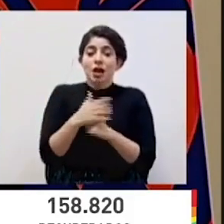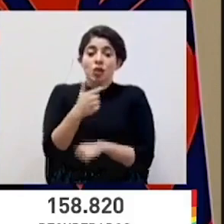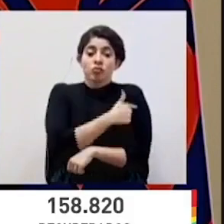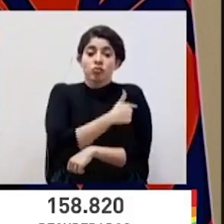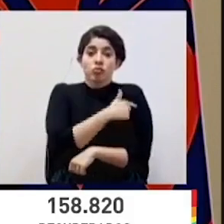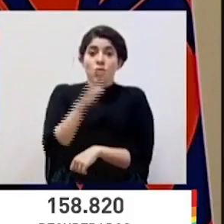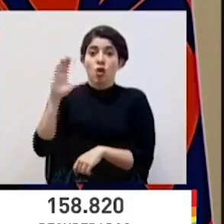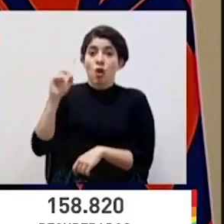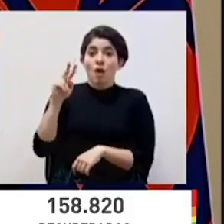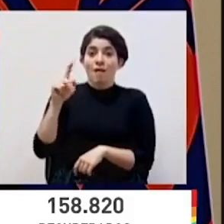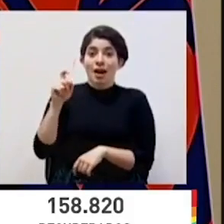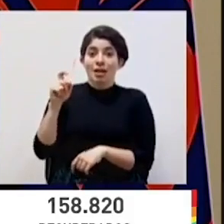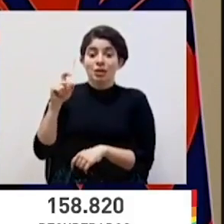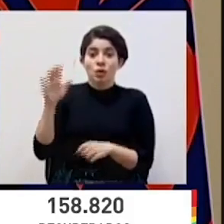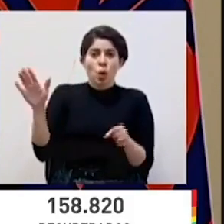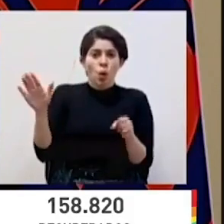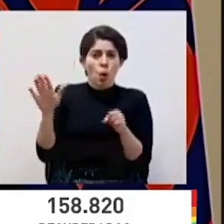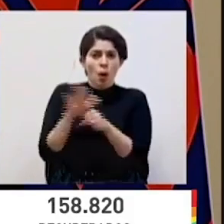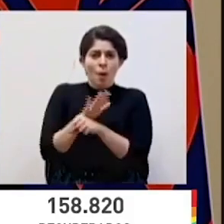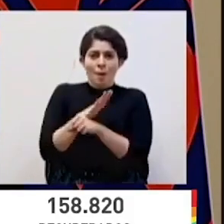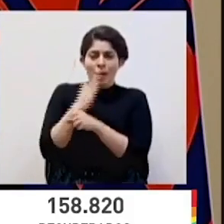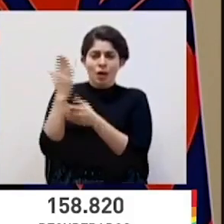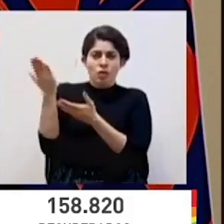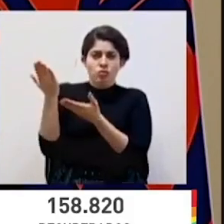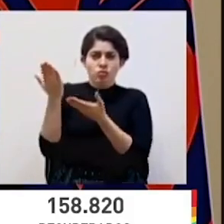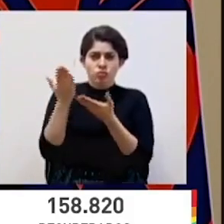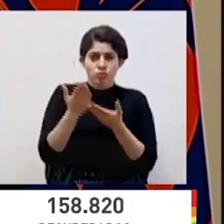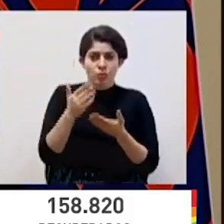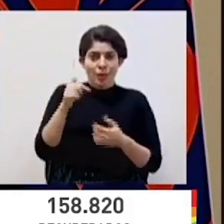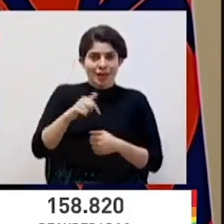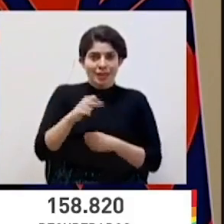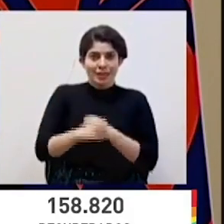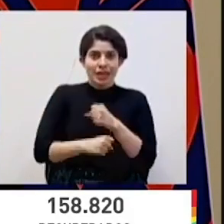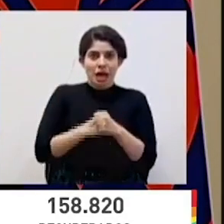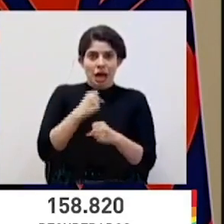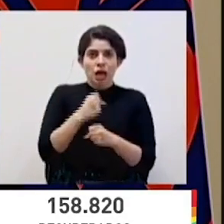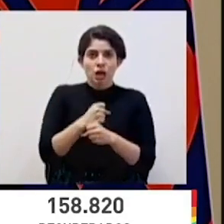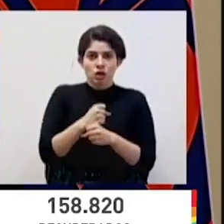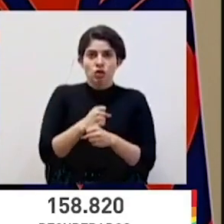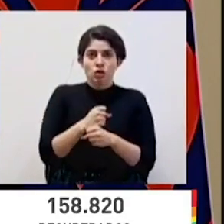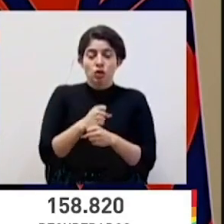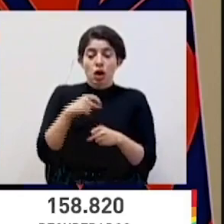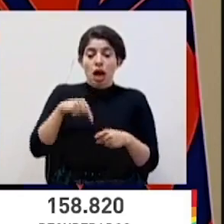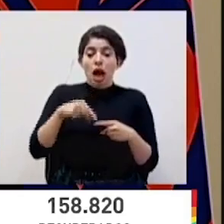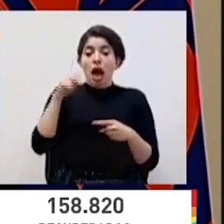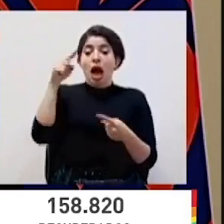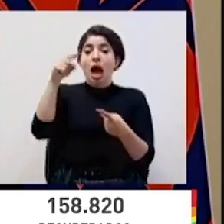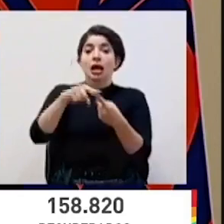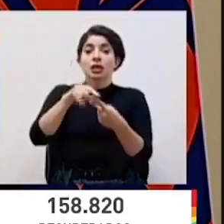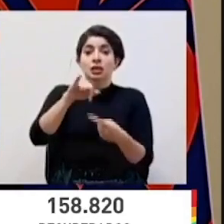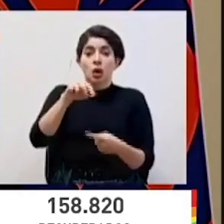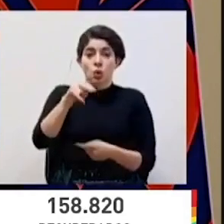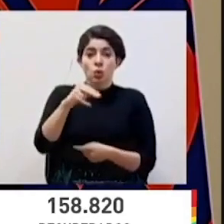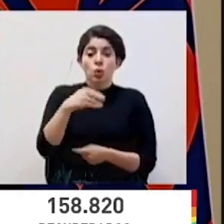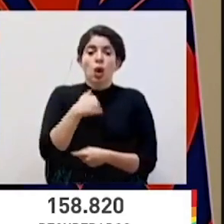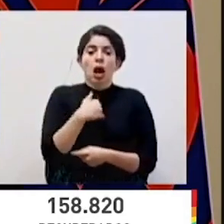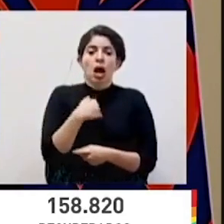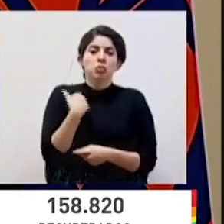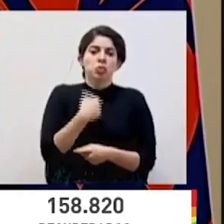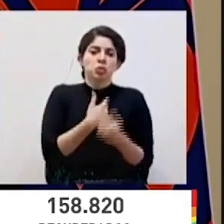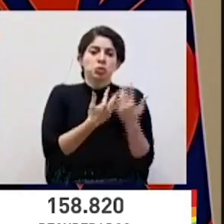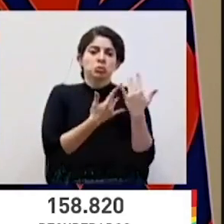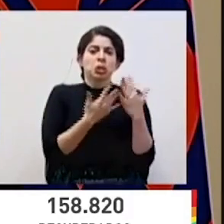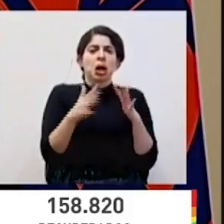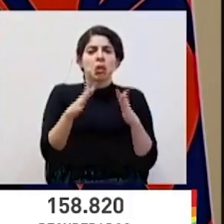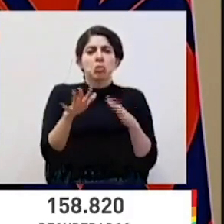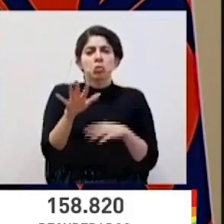COVAX estarían recibiendo completas durante este año. Y de aquí a junio tenemos una expectativa que